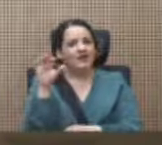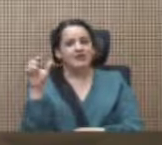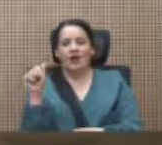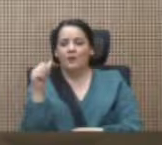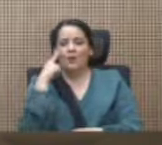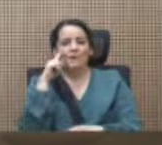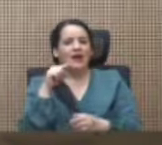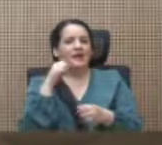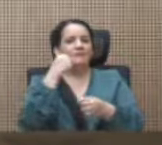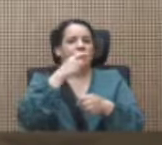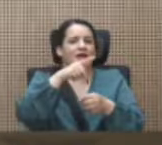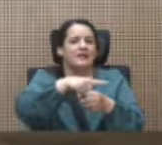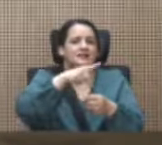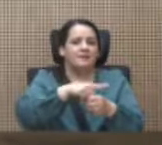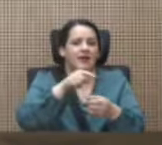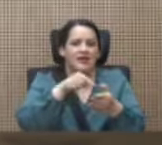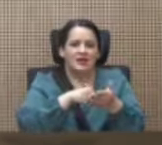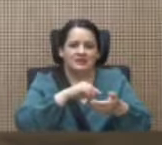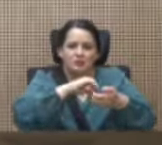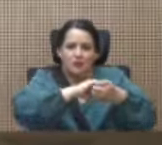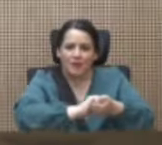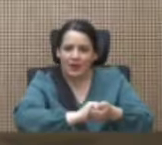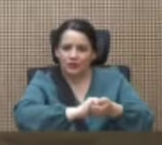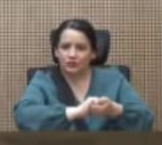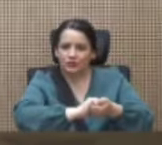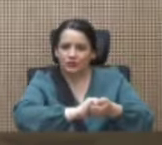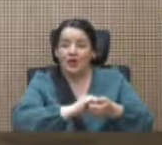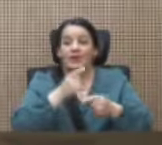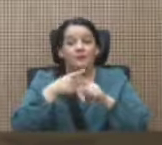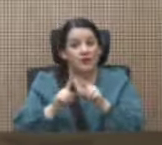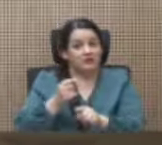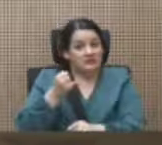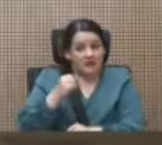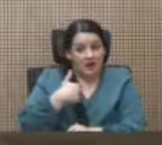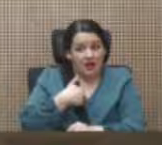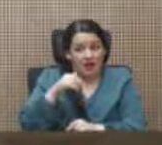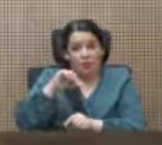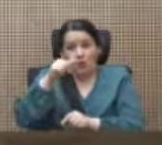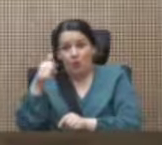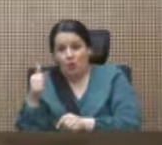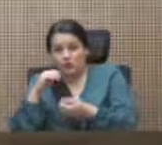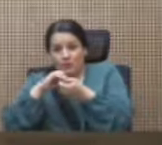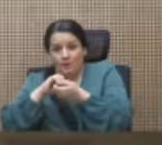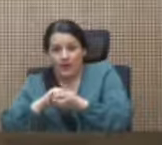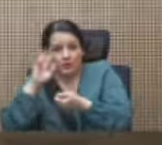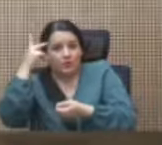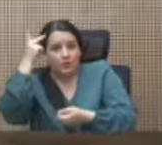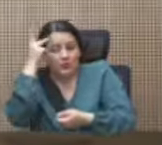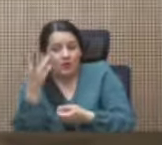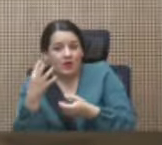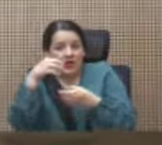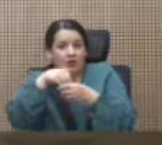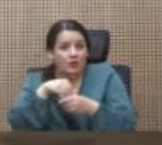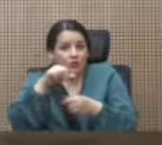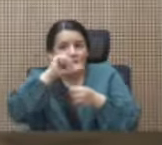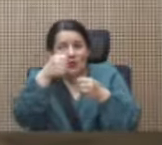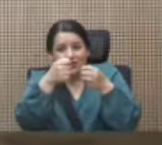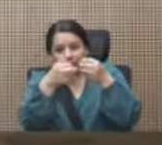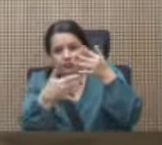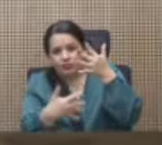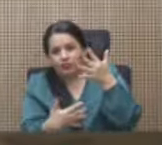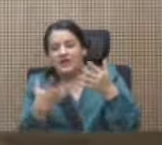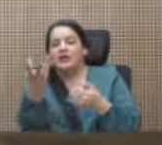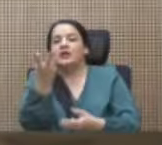si hay un pacto político que incluye además otras capas, como venir a limitar el debate que vemos en esta Asamblea Legislativa, que nos cuenten